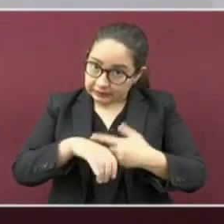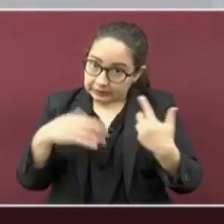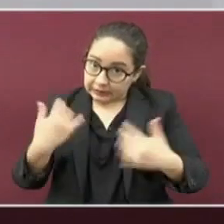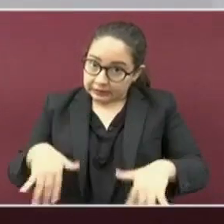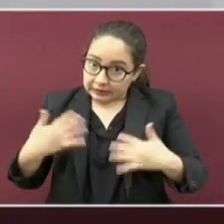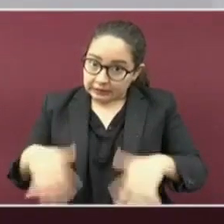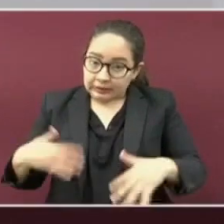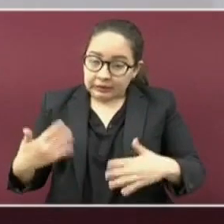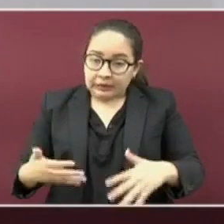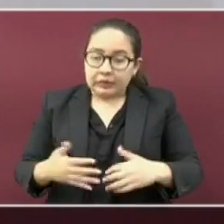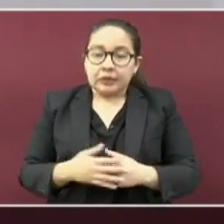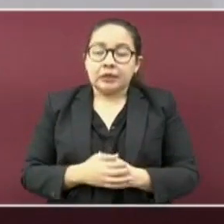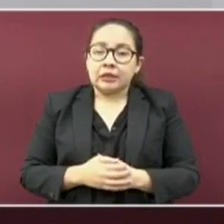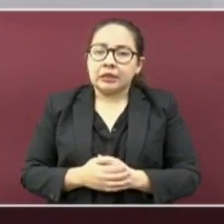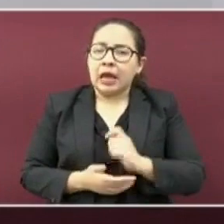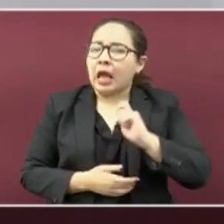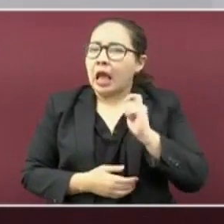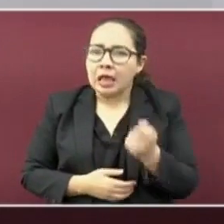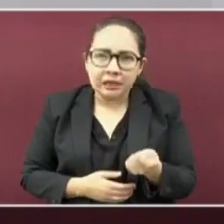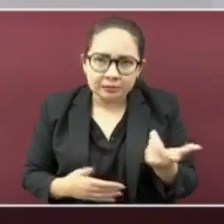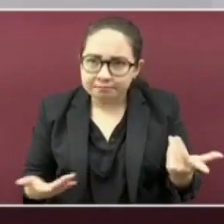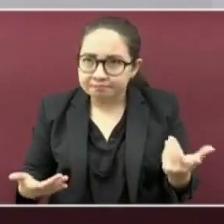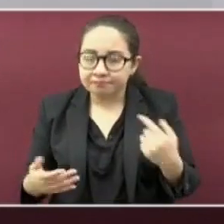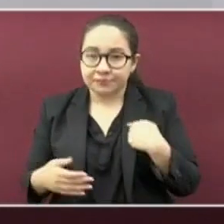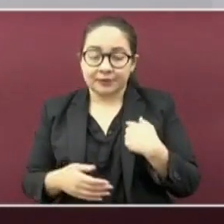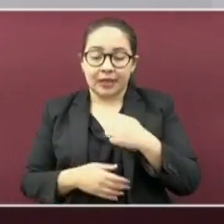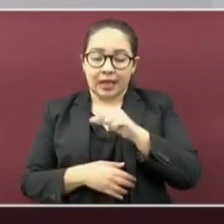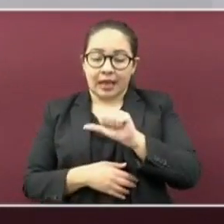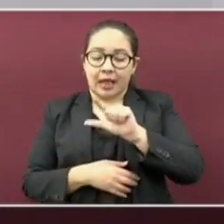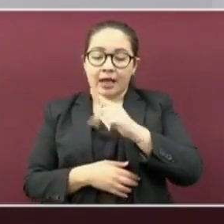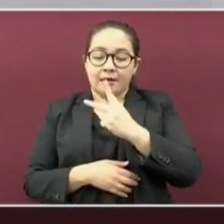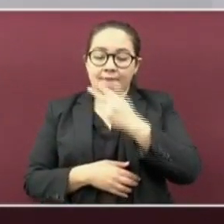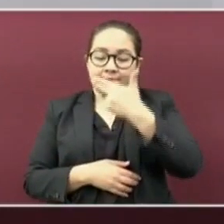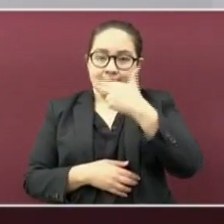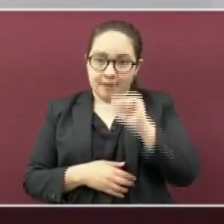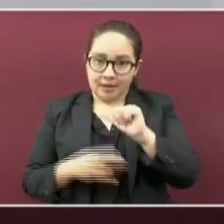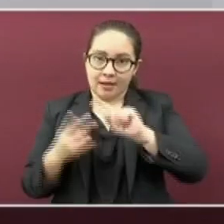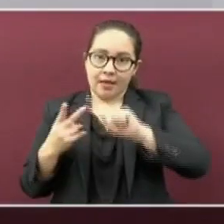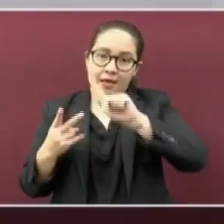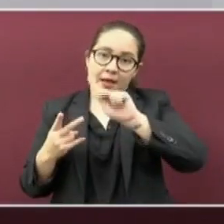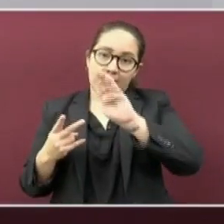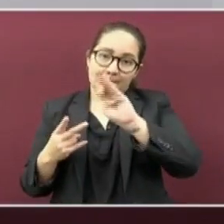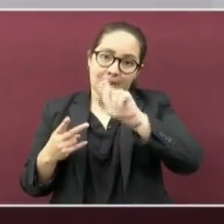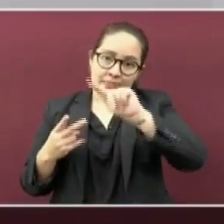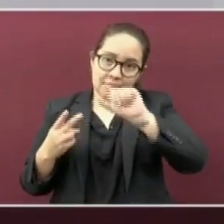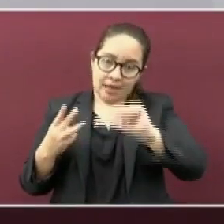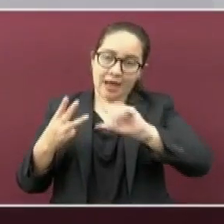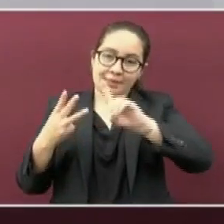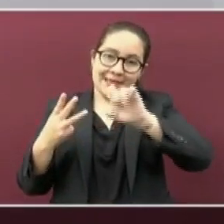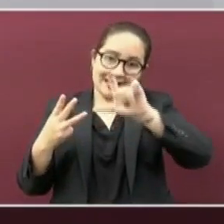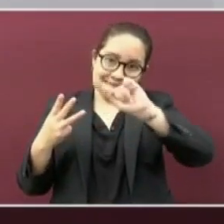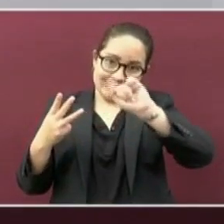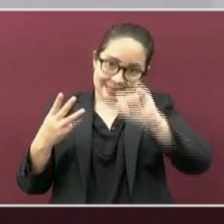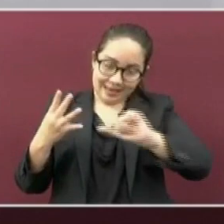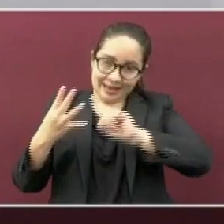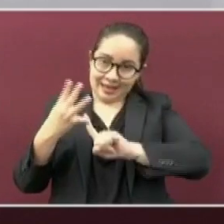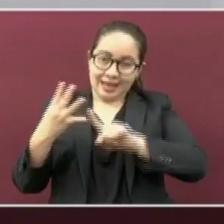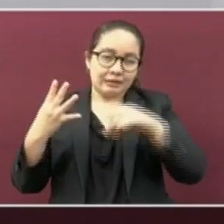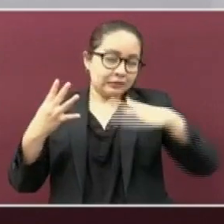se trata de las siguientes, alfa, beta, gamma, delta y